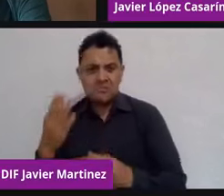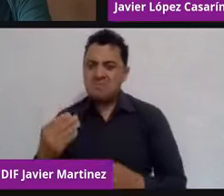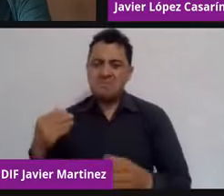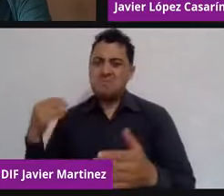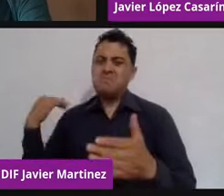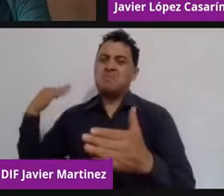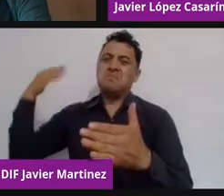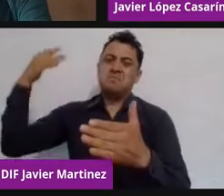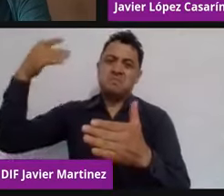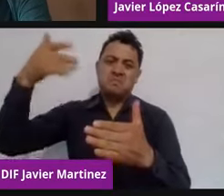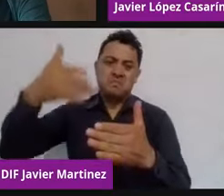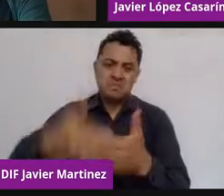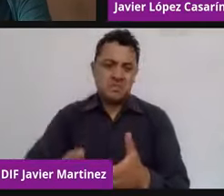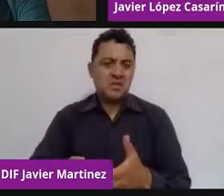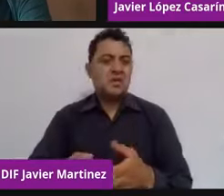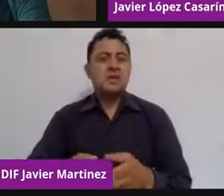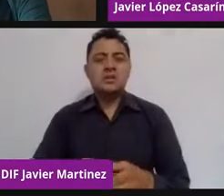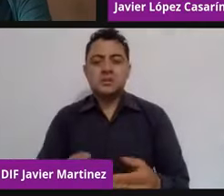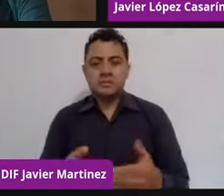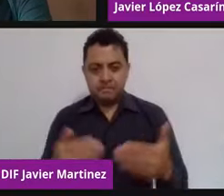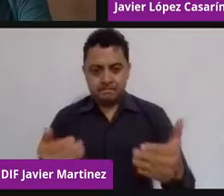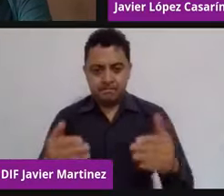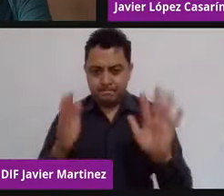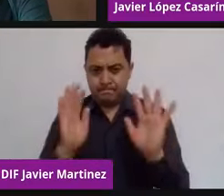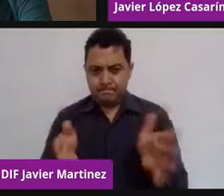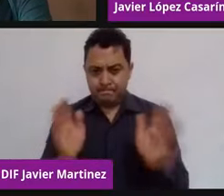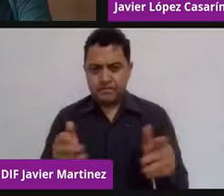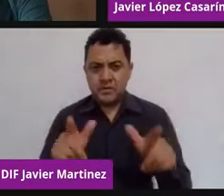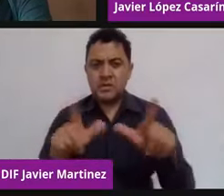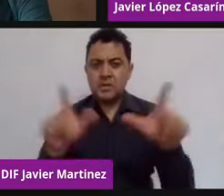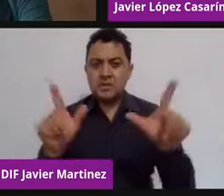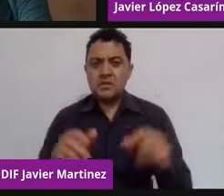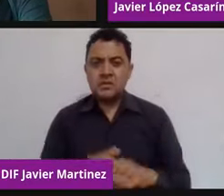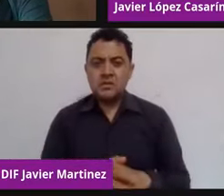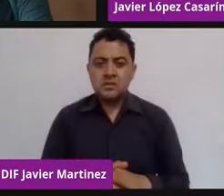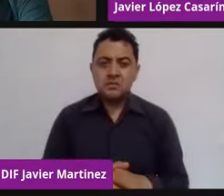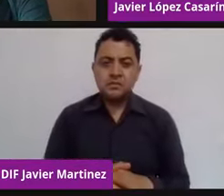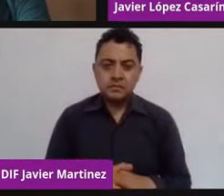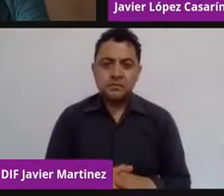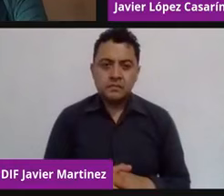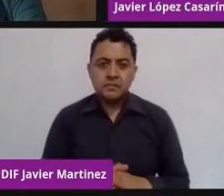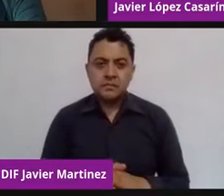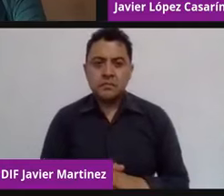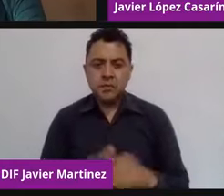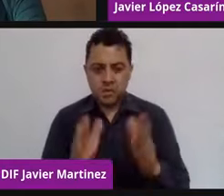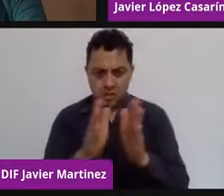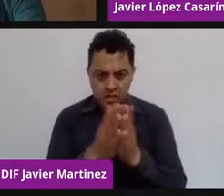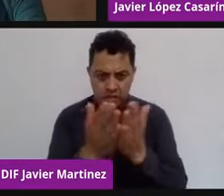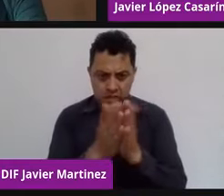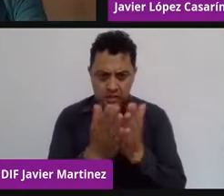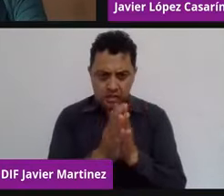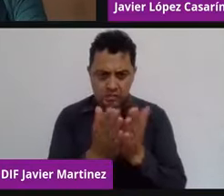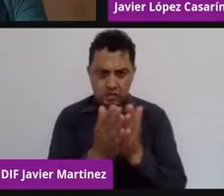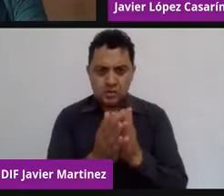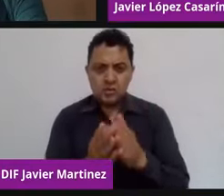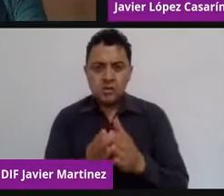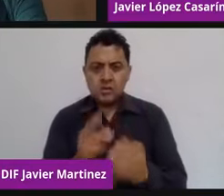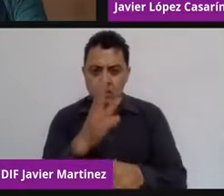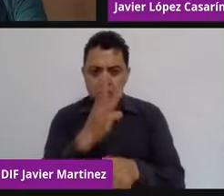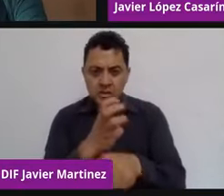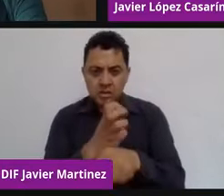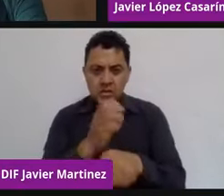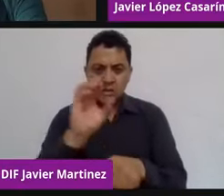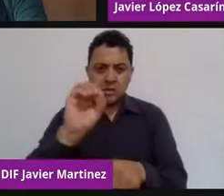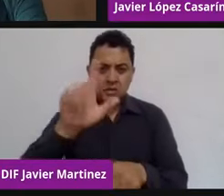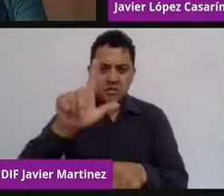podido leer les recomiendo ampliamente es un libro interesante donde cuando uno voltea también